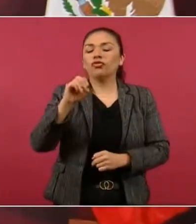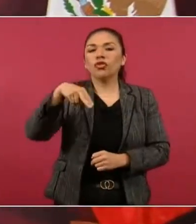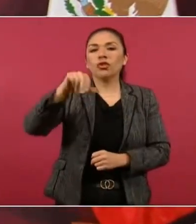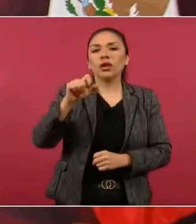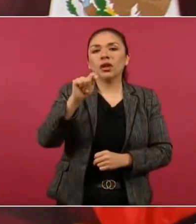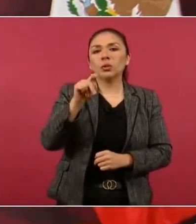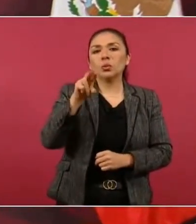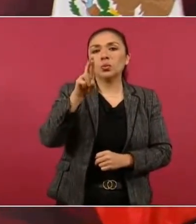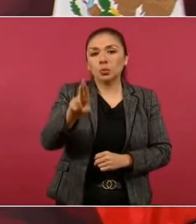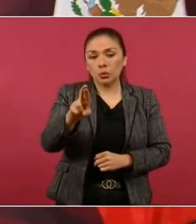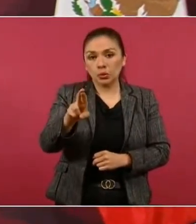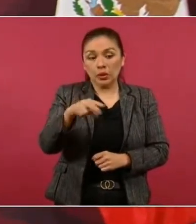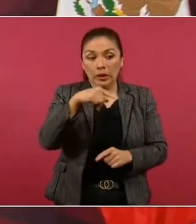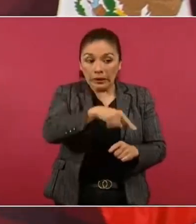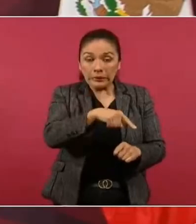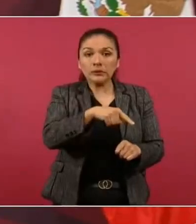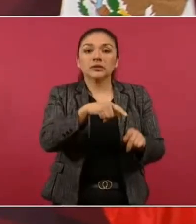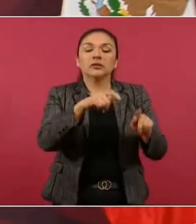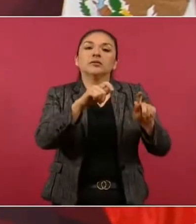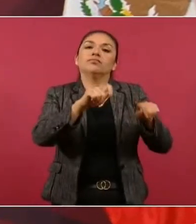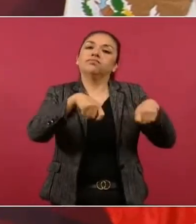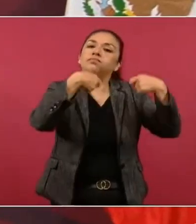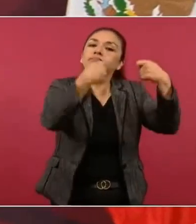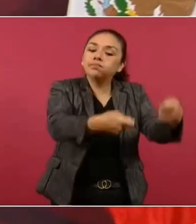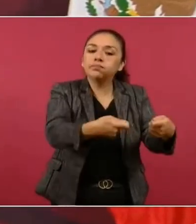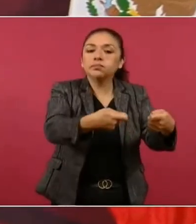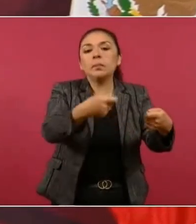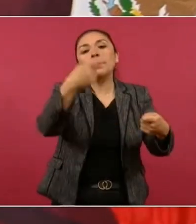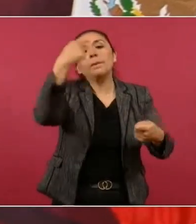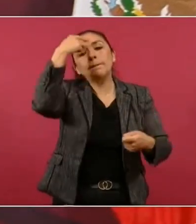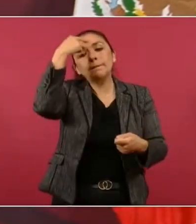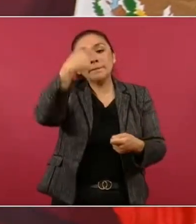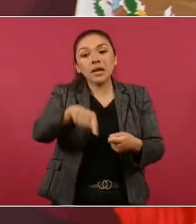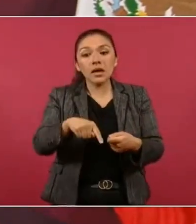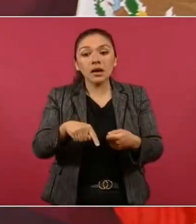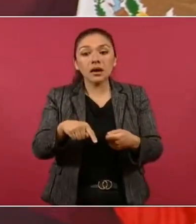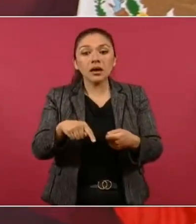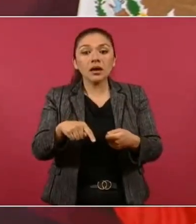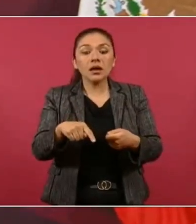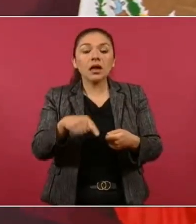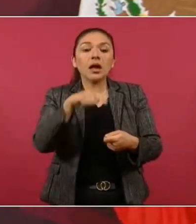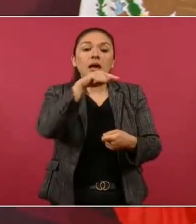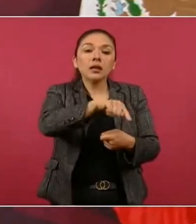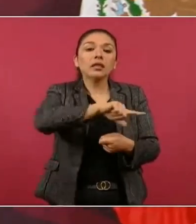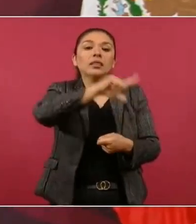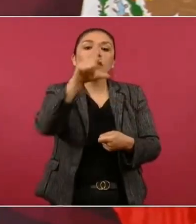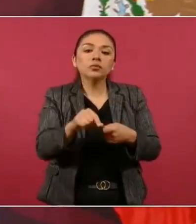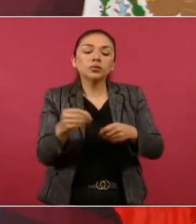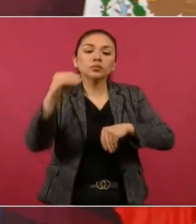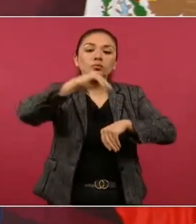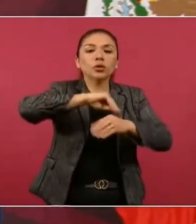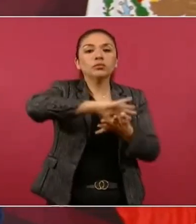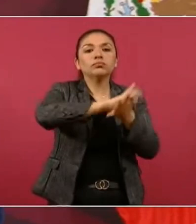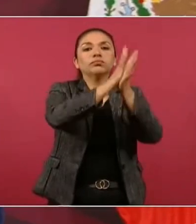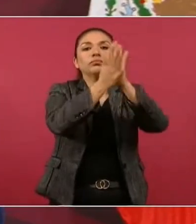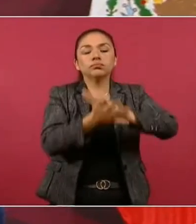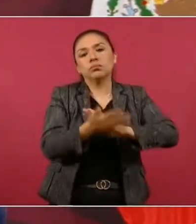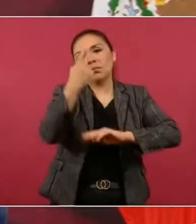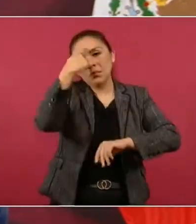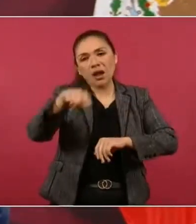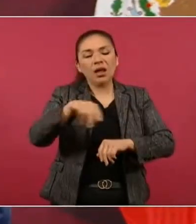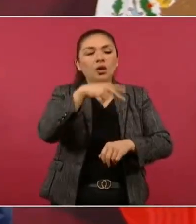para que se conviertan en reservas naturales